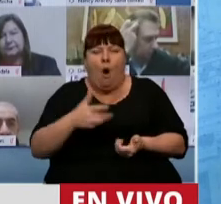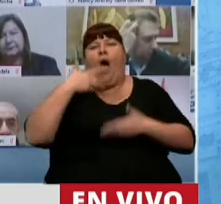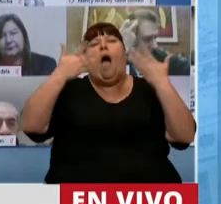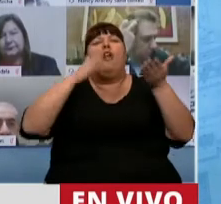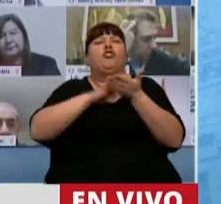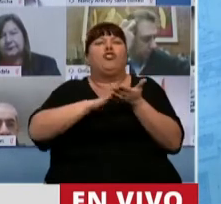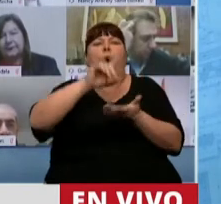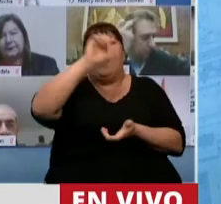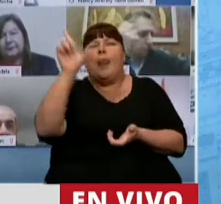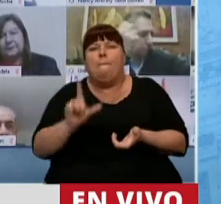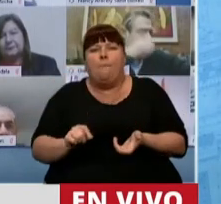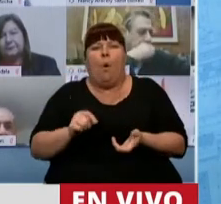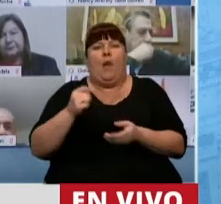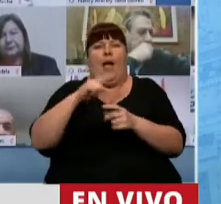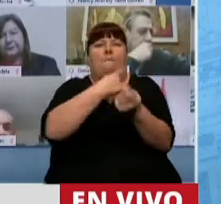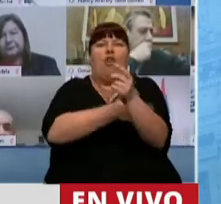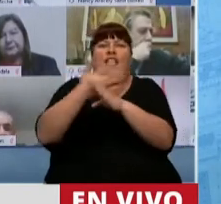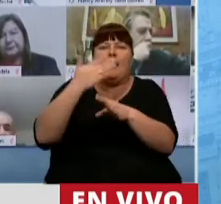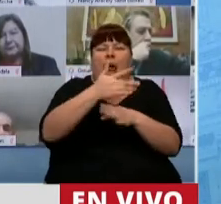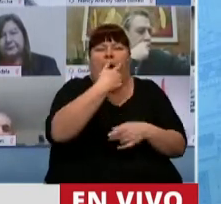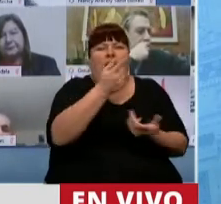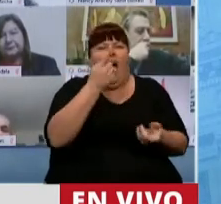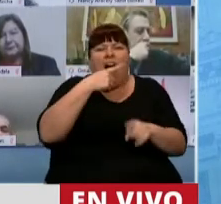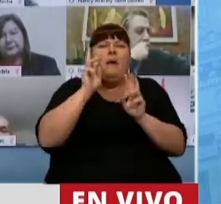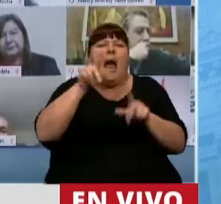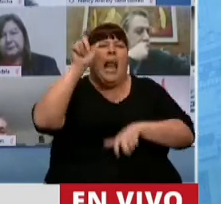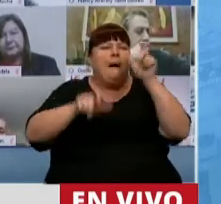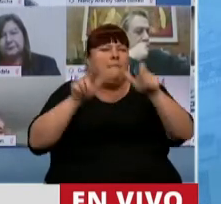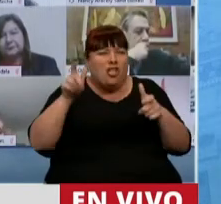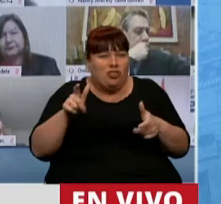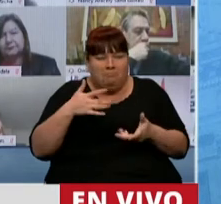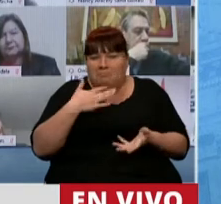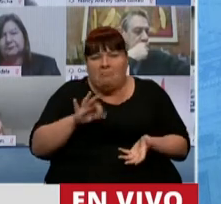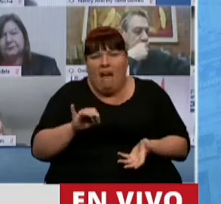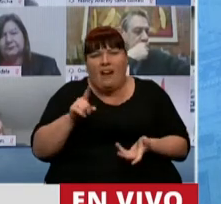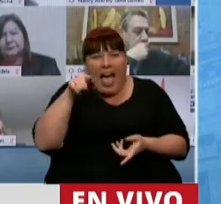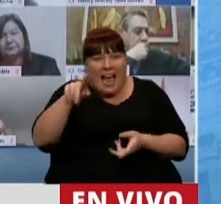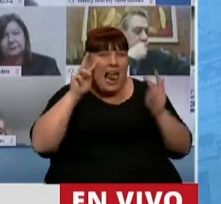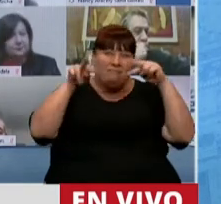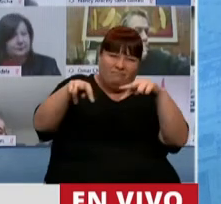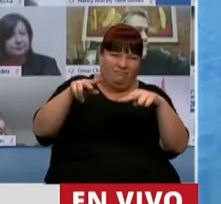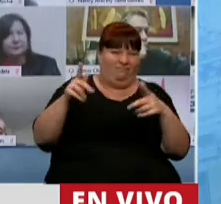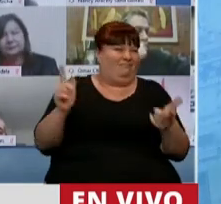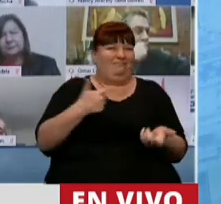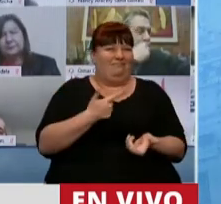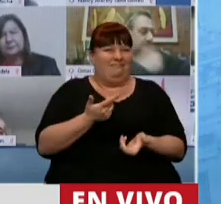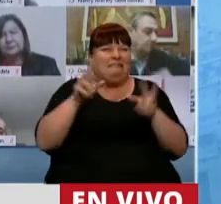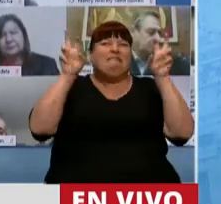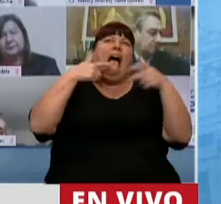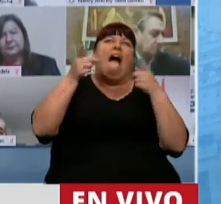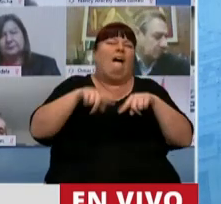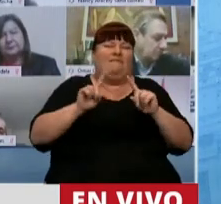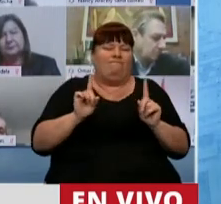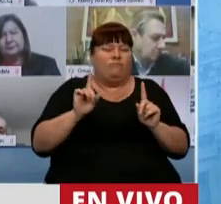llenamos la boca hablando de la República, de la vida de la gente y esto, la verdad, que no ayuda, este tipo de conceptos.